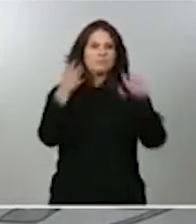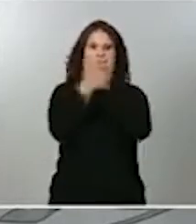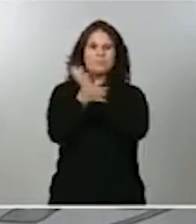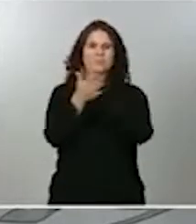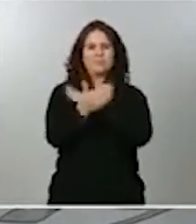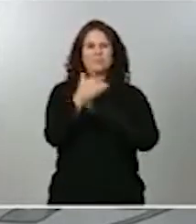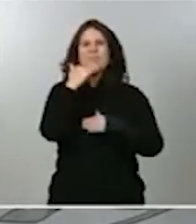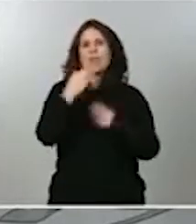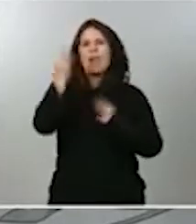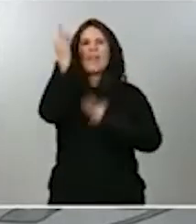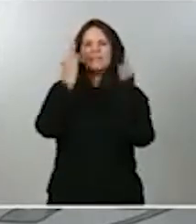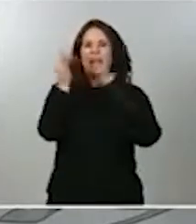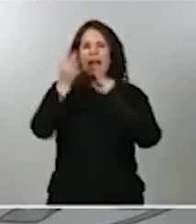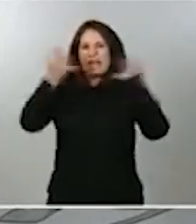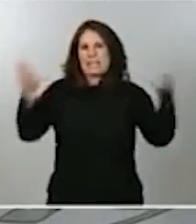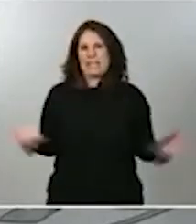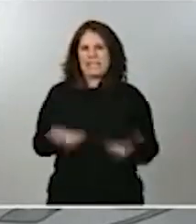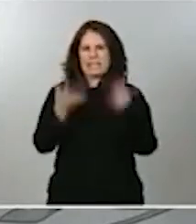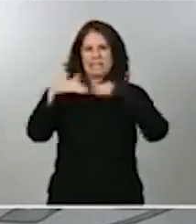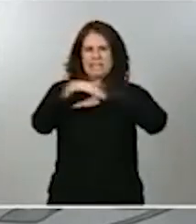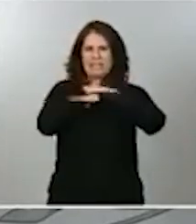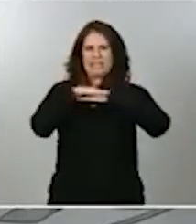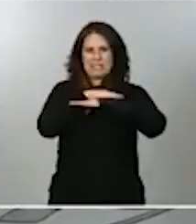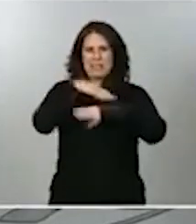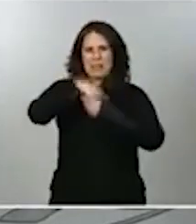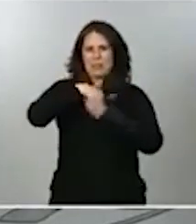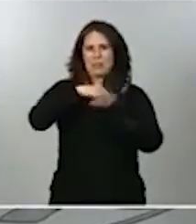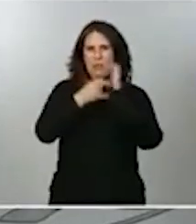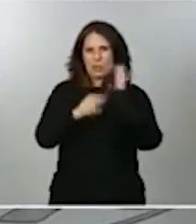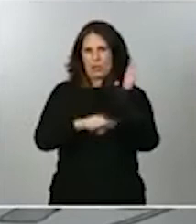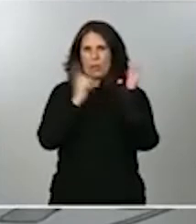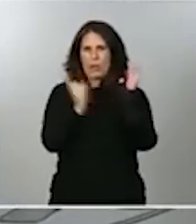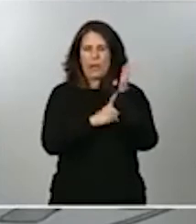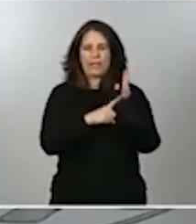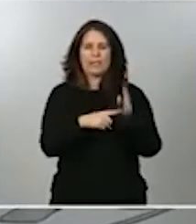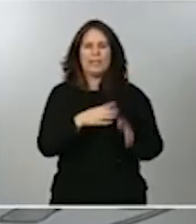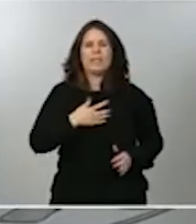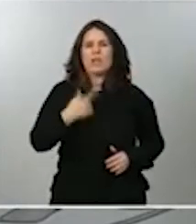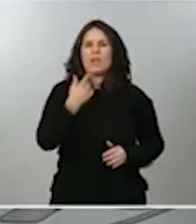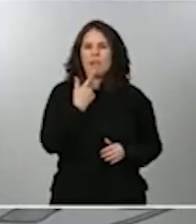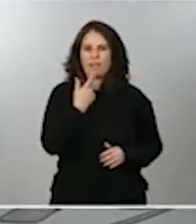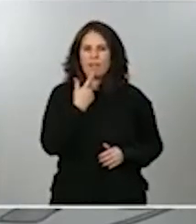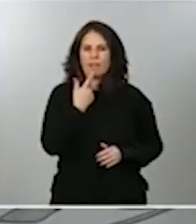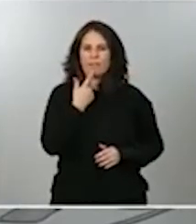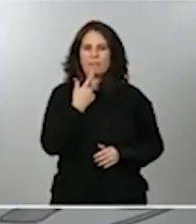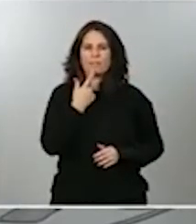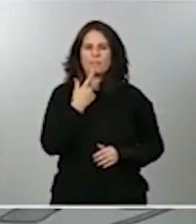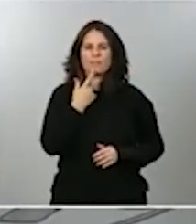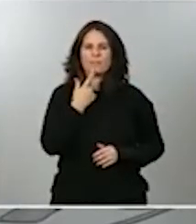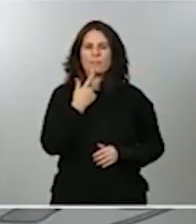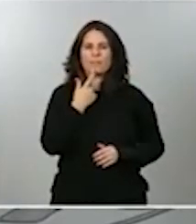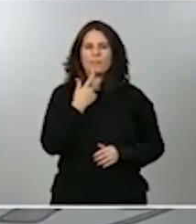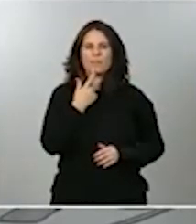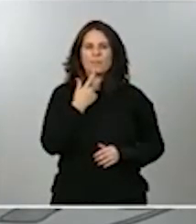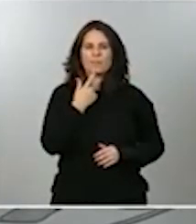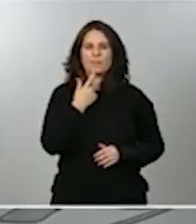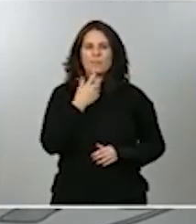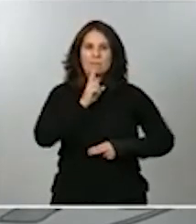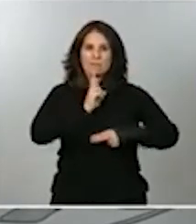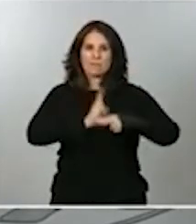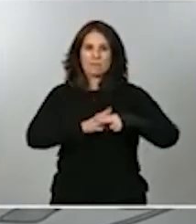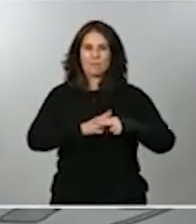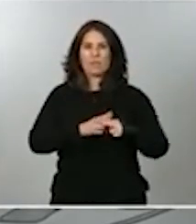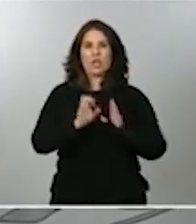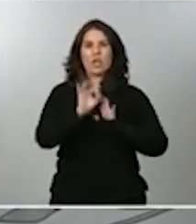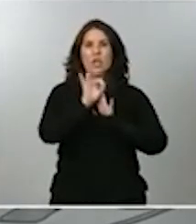comporta este proyecto de ley, decir, por ejemplo, que se prohíbe el denominado software de doble